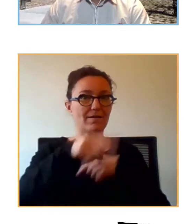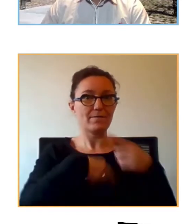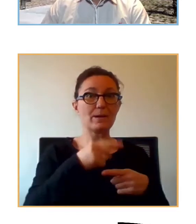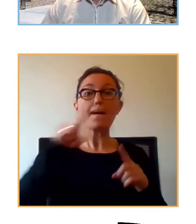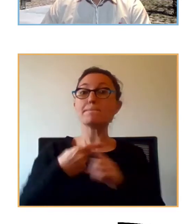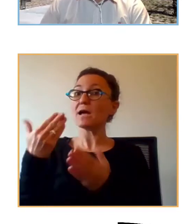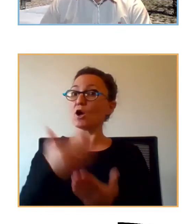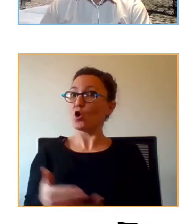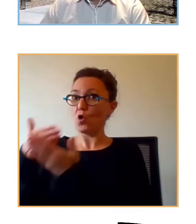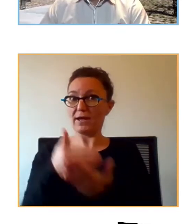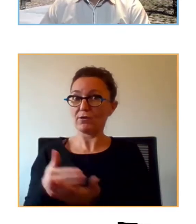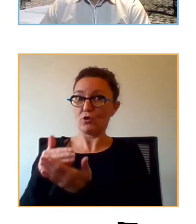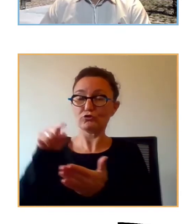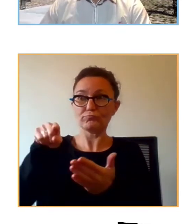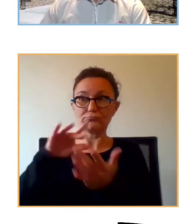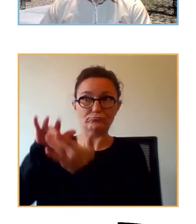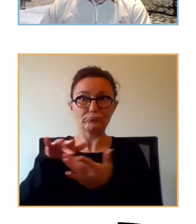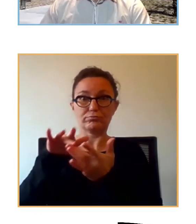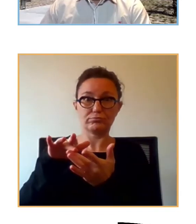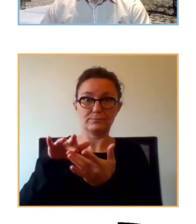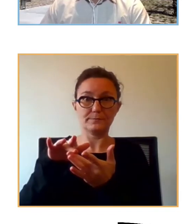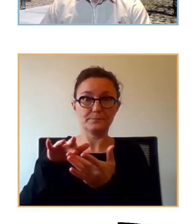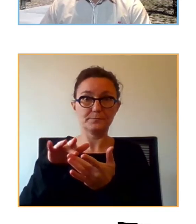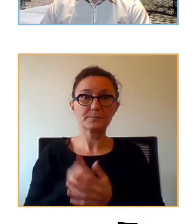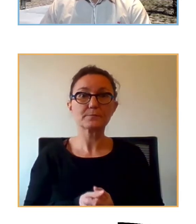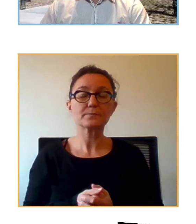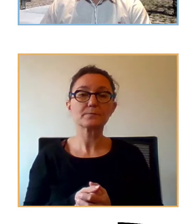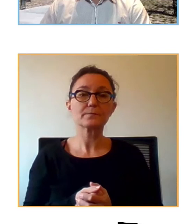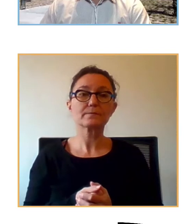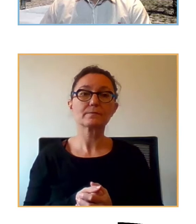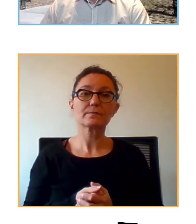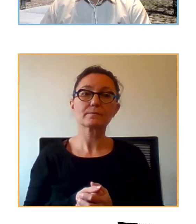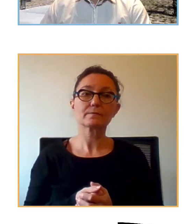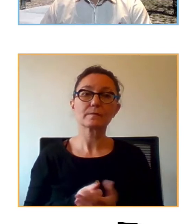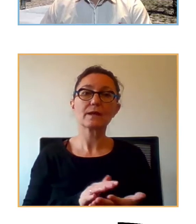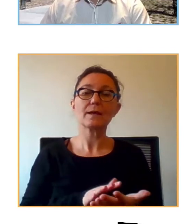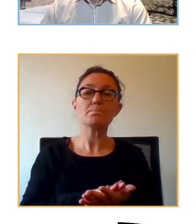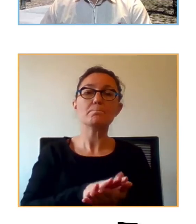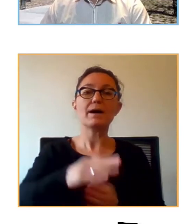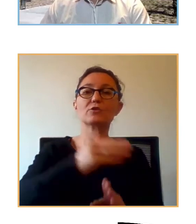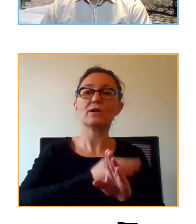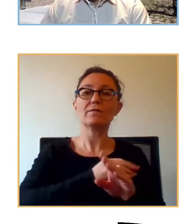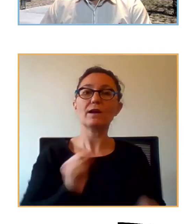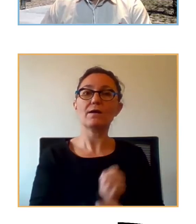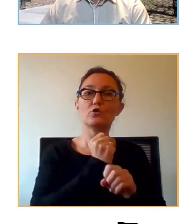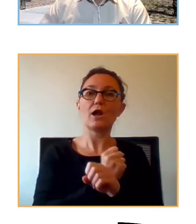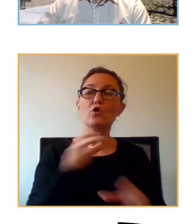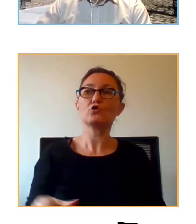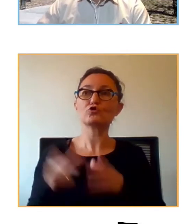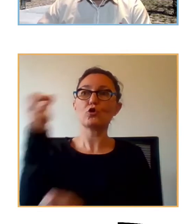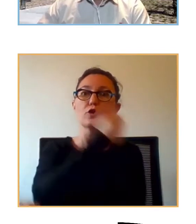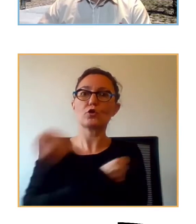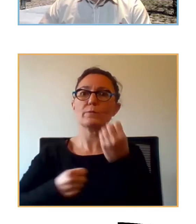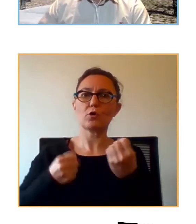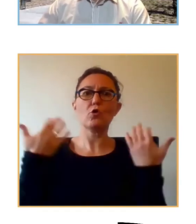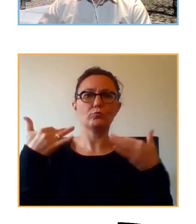examen y esto hay que tenerlo en cuenta de igual forma el impacto a nivel laboral o socioeconómico está siendo importante ayer creo que